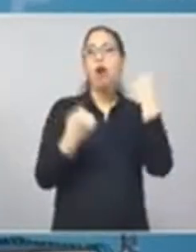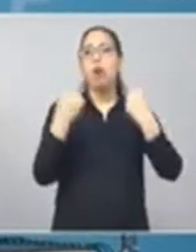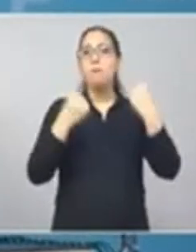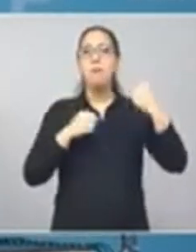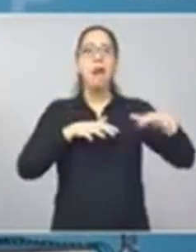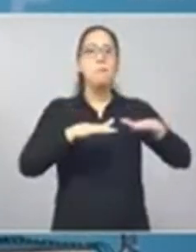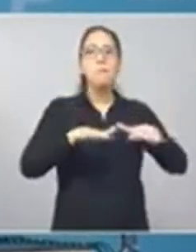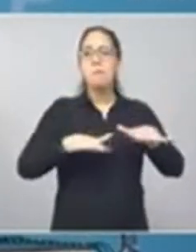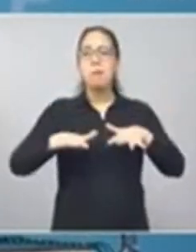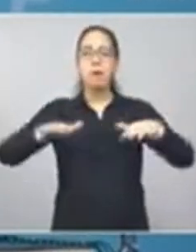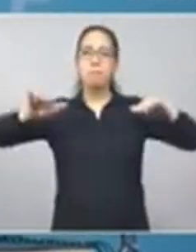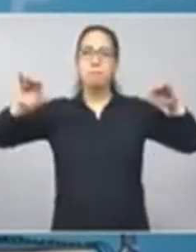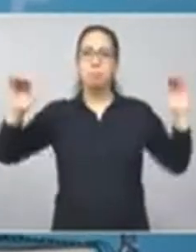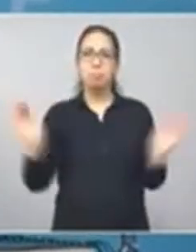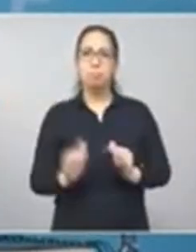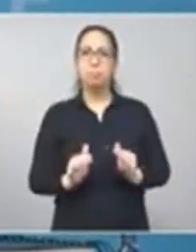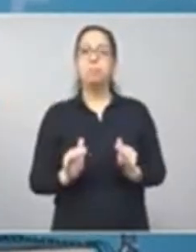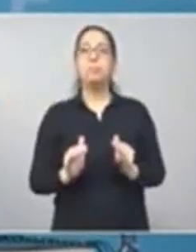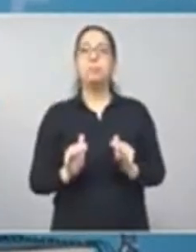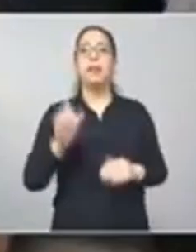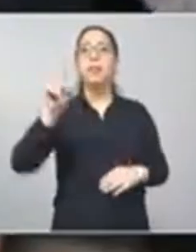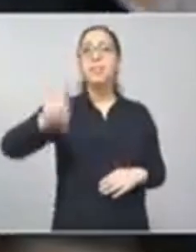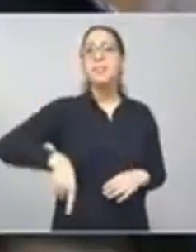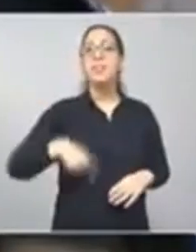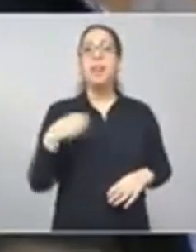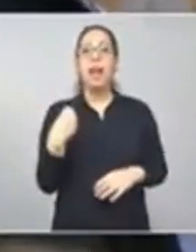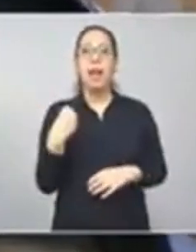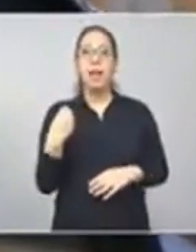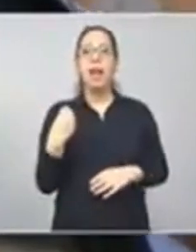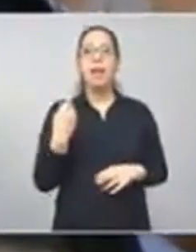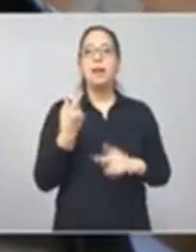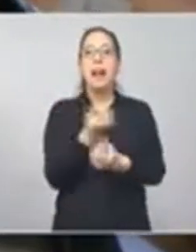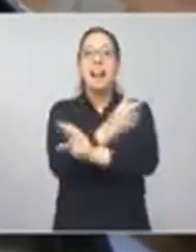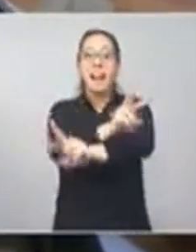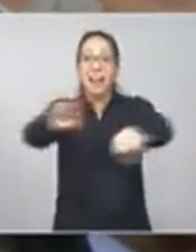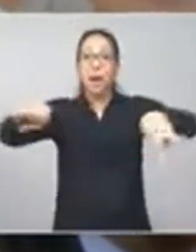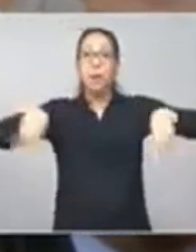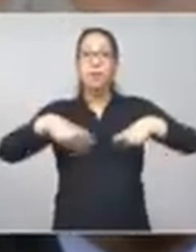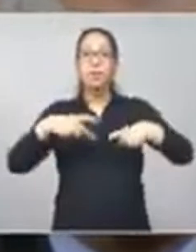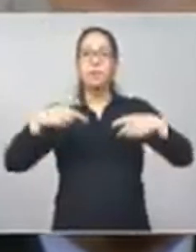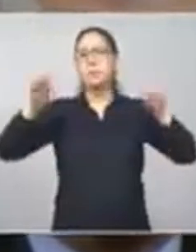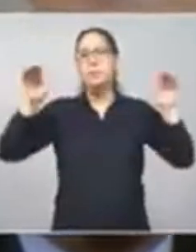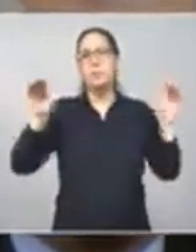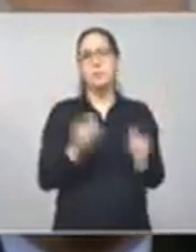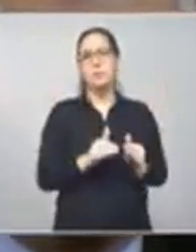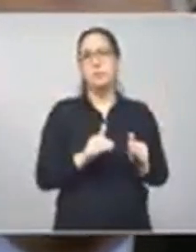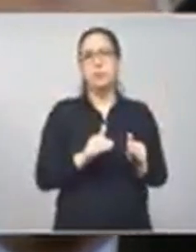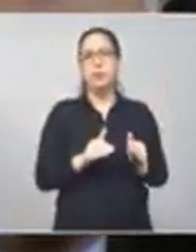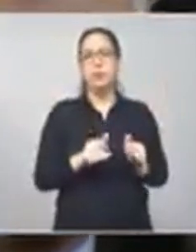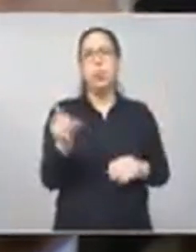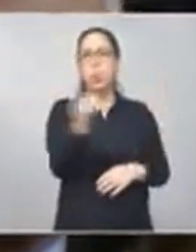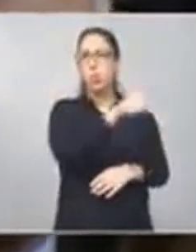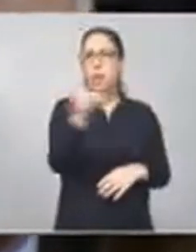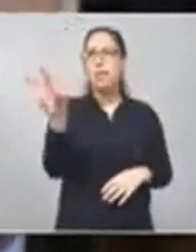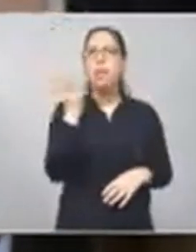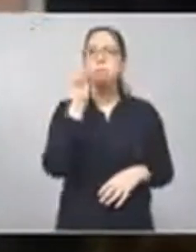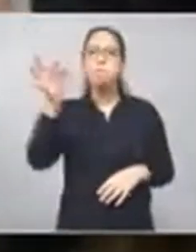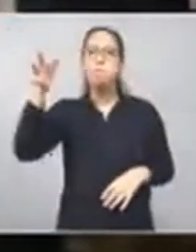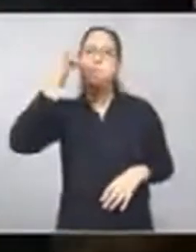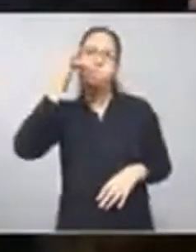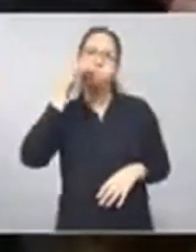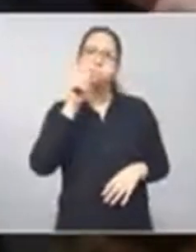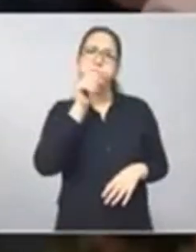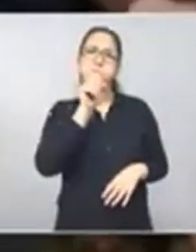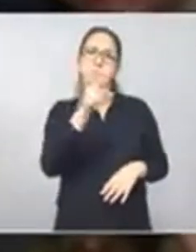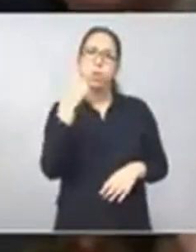Esa caída de actividad económica está generando una merma de la recaudación muy importante, lo estarán viendo cada uno de ustedes en sus distritos.